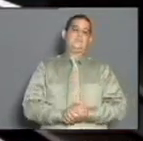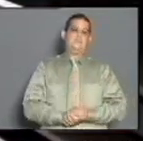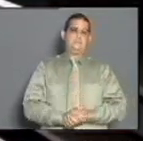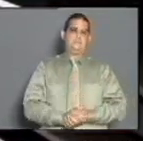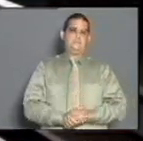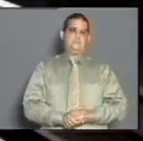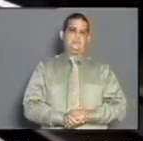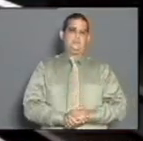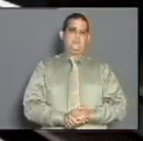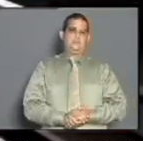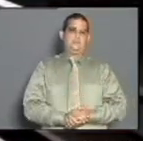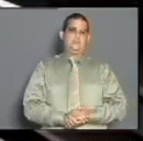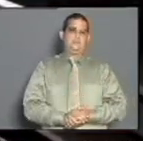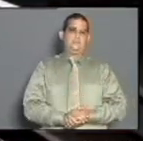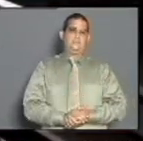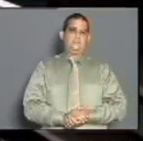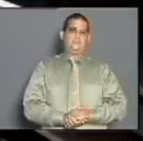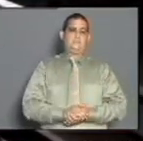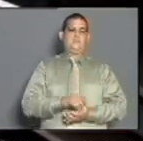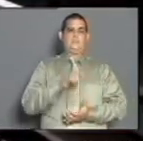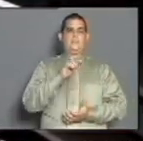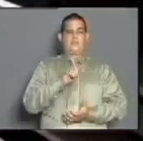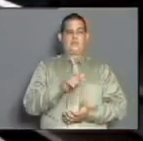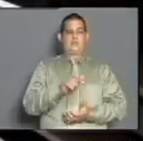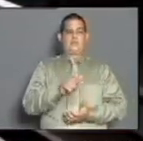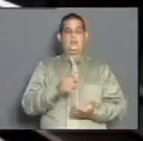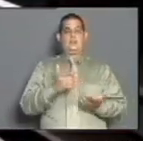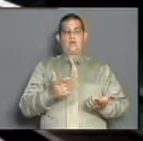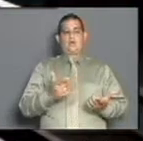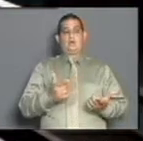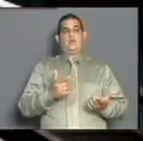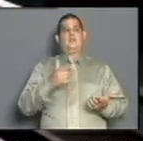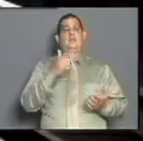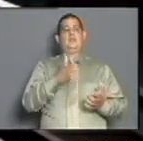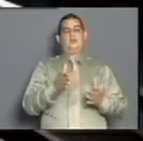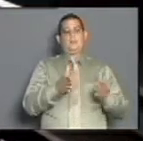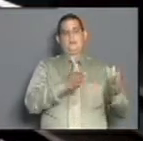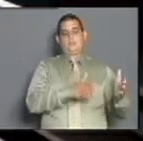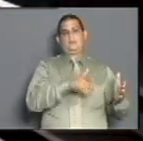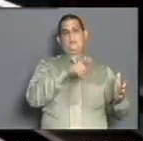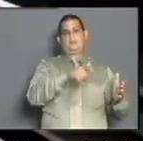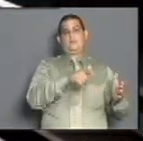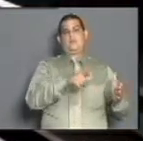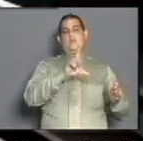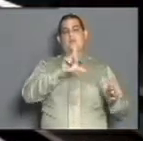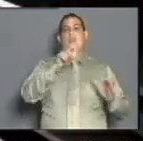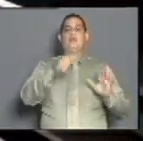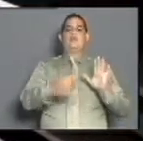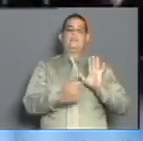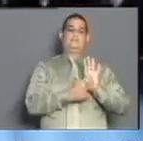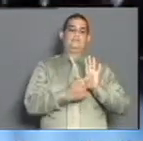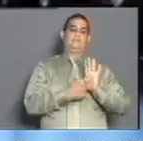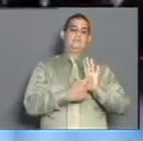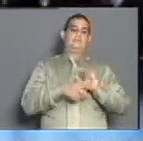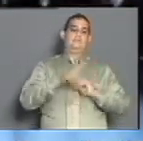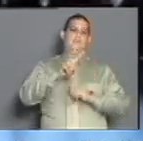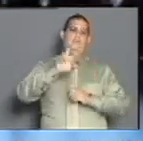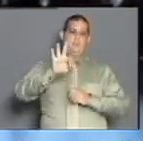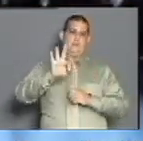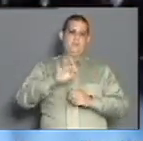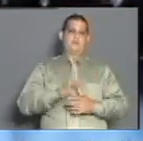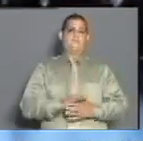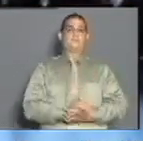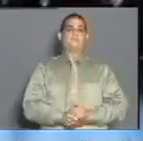conducir las unidades de gastronomía perfeccionadas a partir del decreto ley número 28. El examen